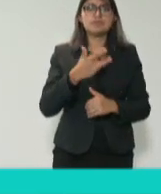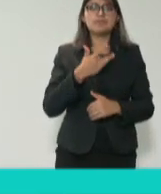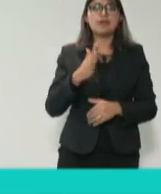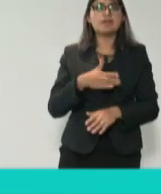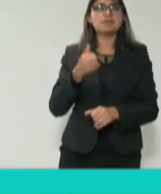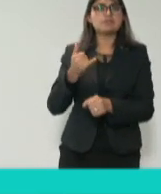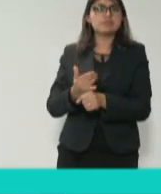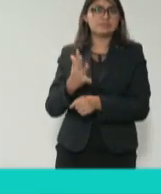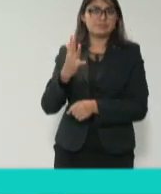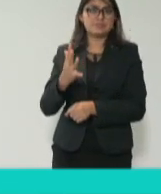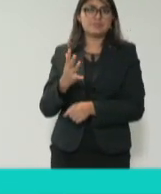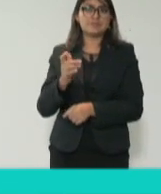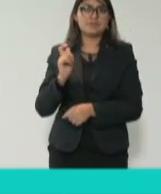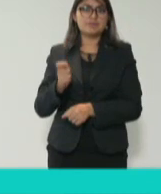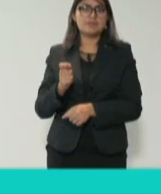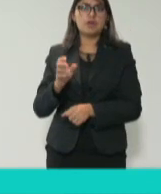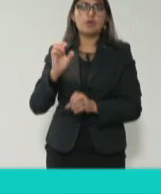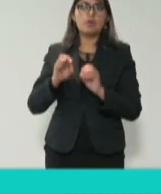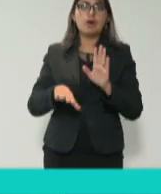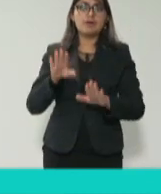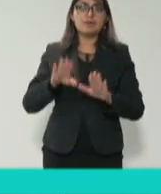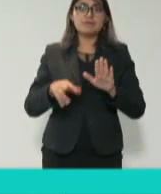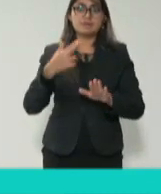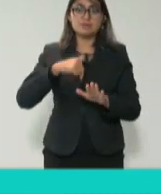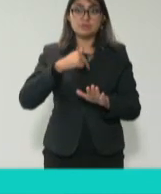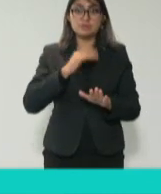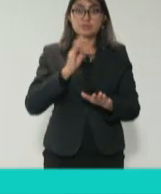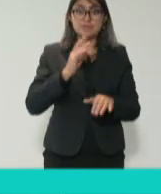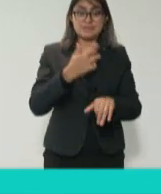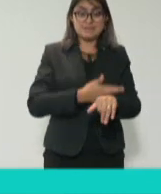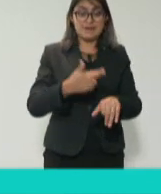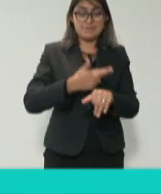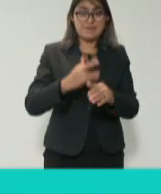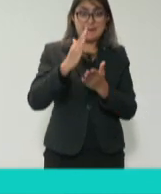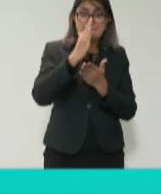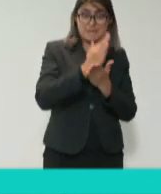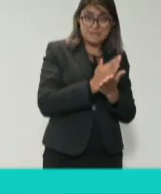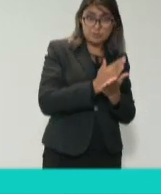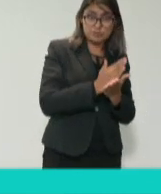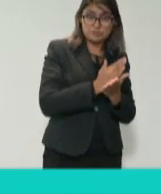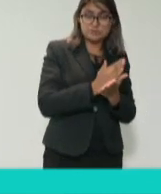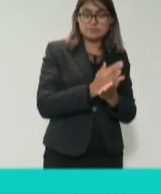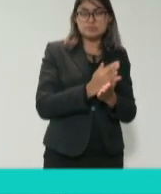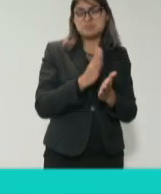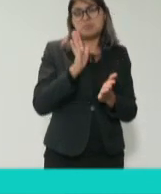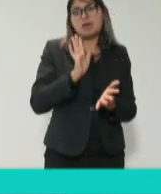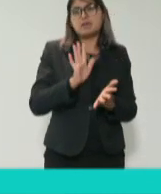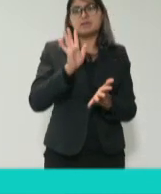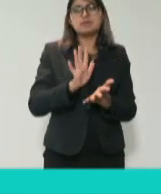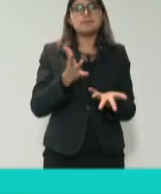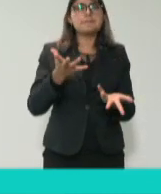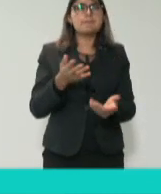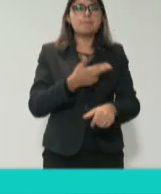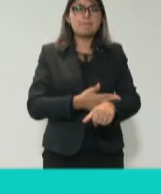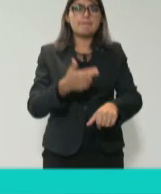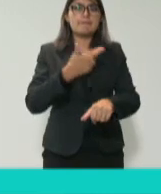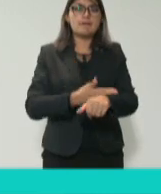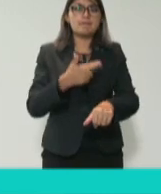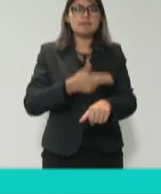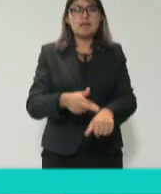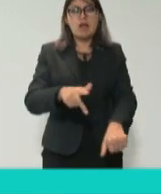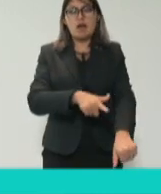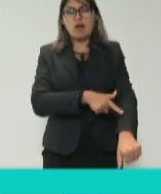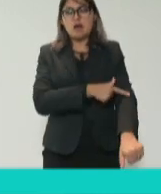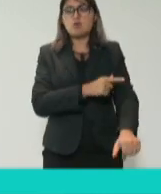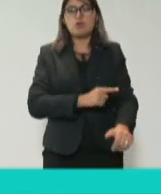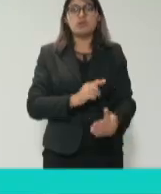lograr que pasemos rápido las gestiones. Si hacemos todo este tema de gestión administrativa, que además eficientiza trámites